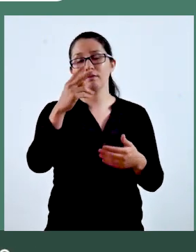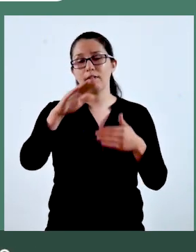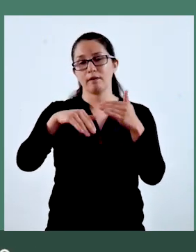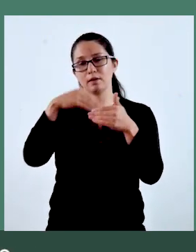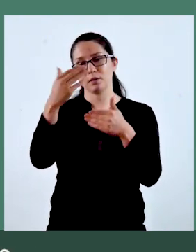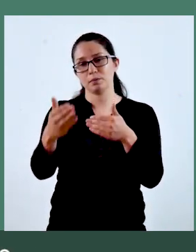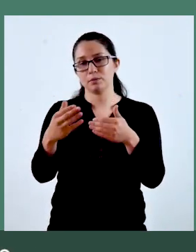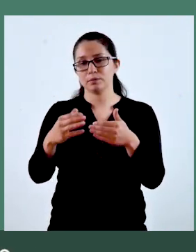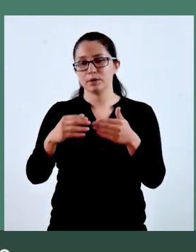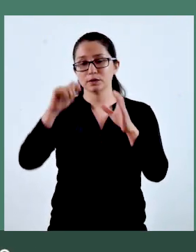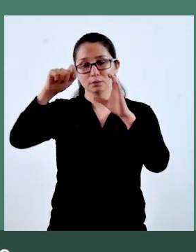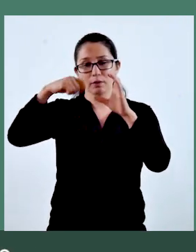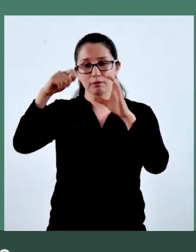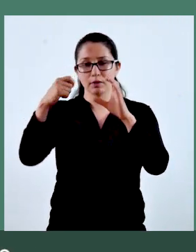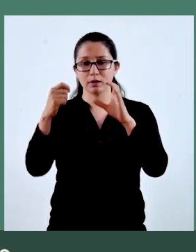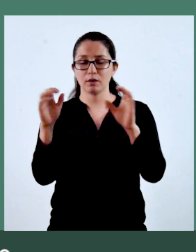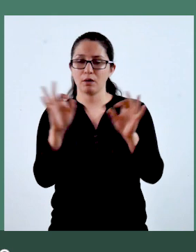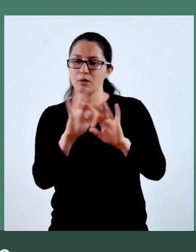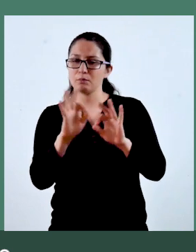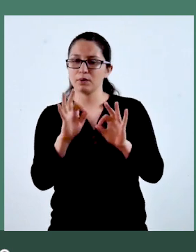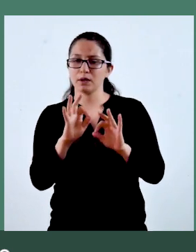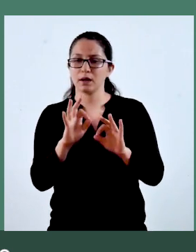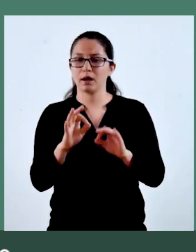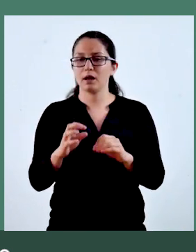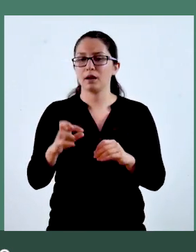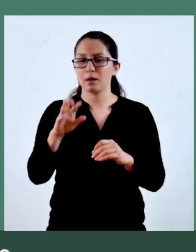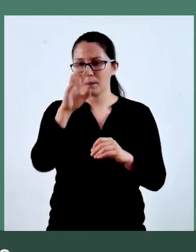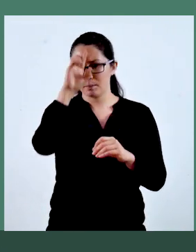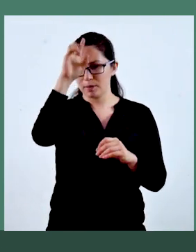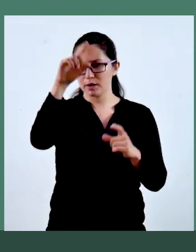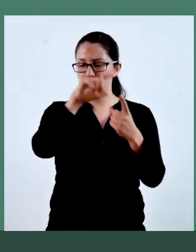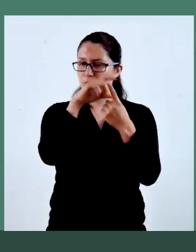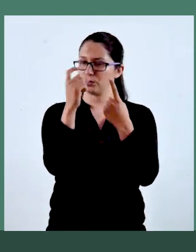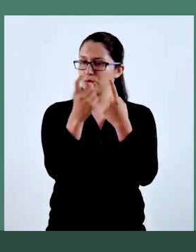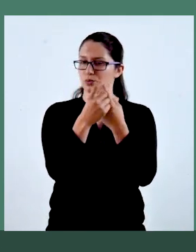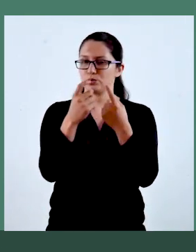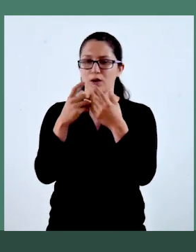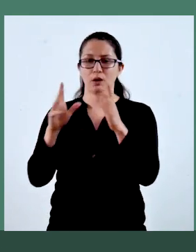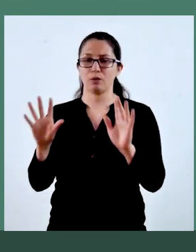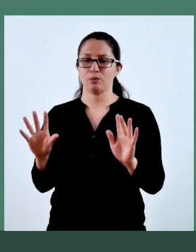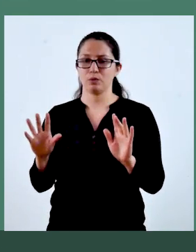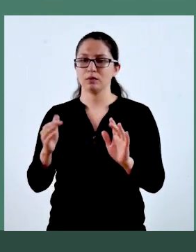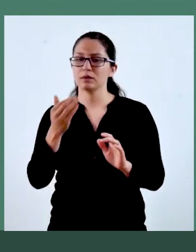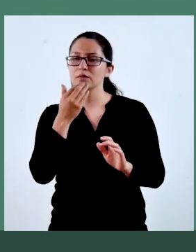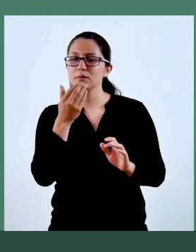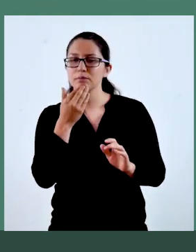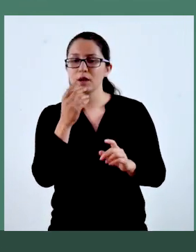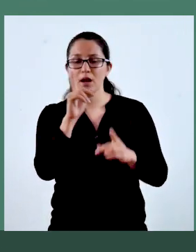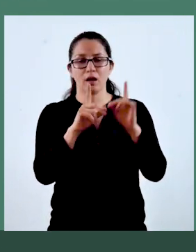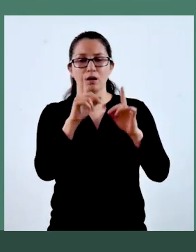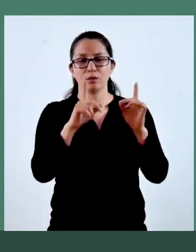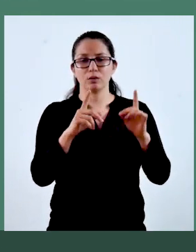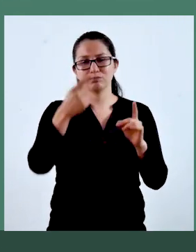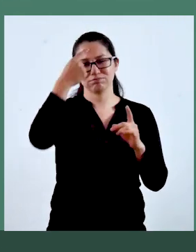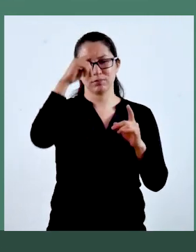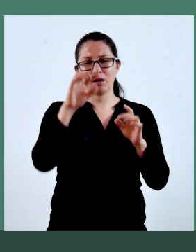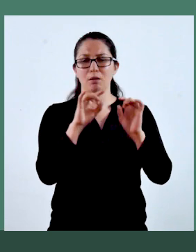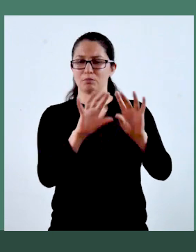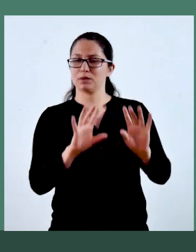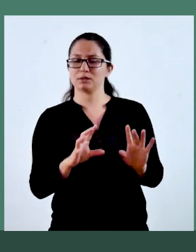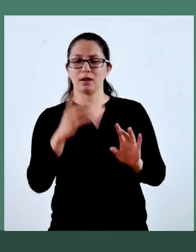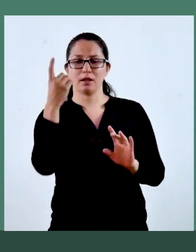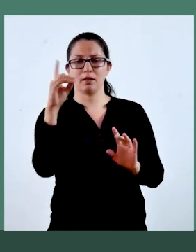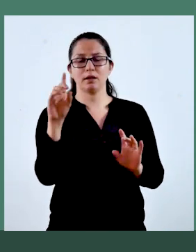Te invitamos a ver el siguiente y último capítulo de este módulo, en el cual te contaremos sobre patrimonio cultural común